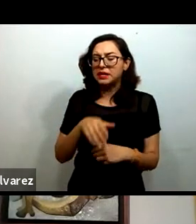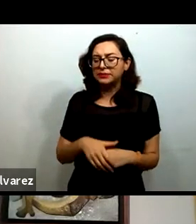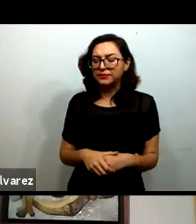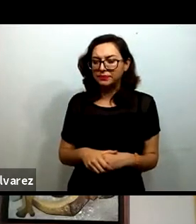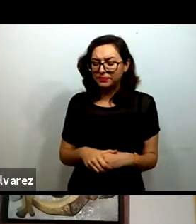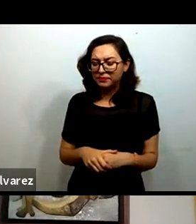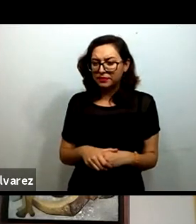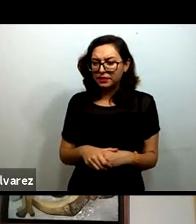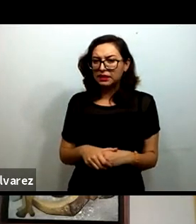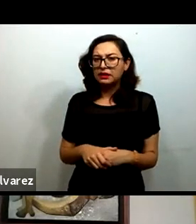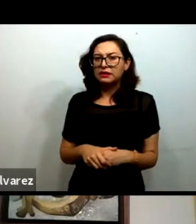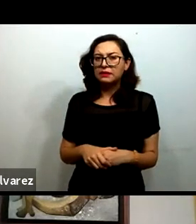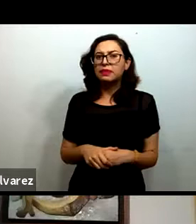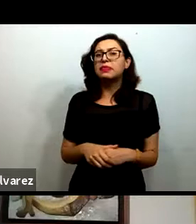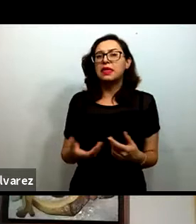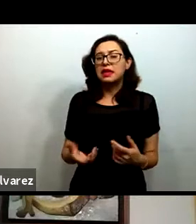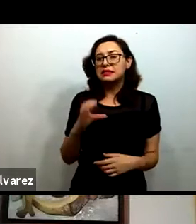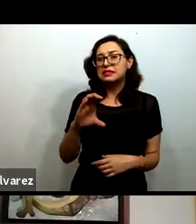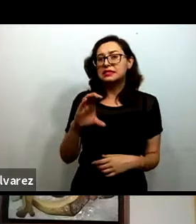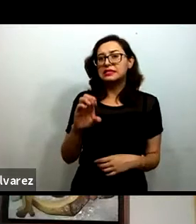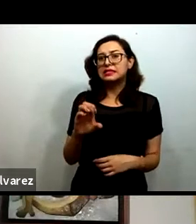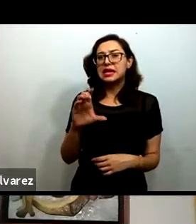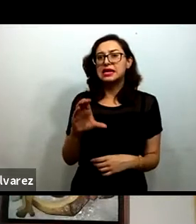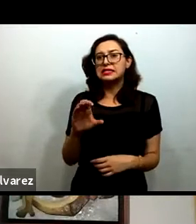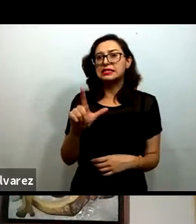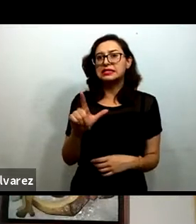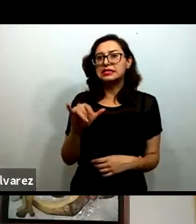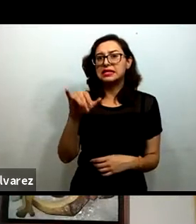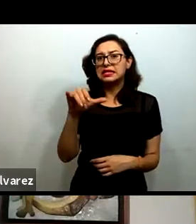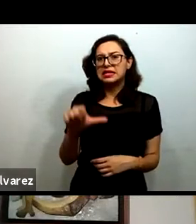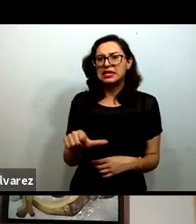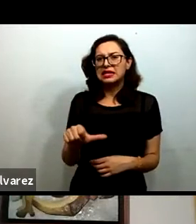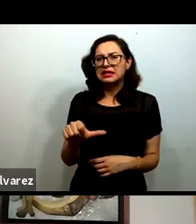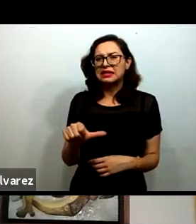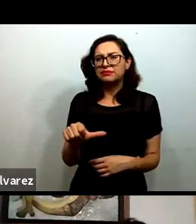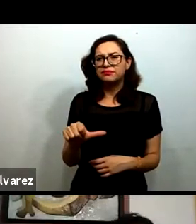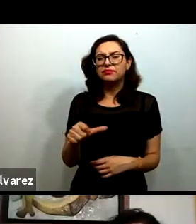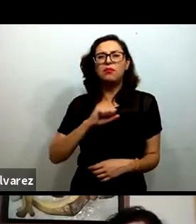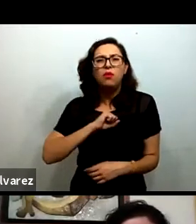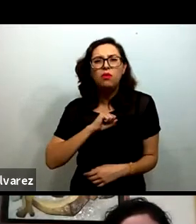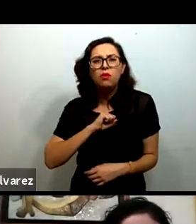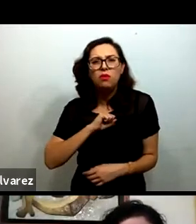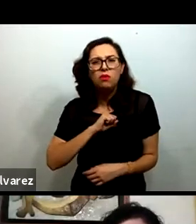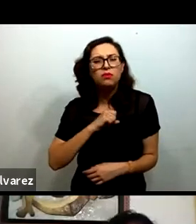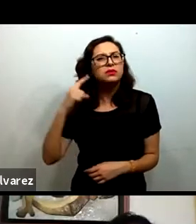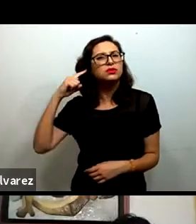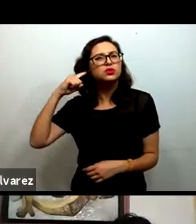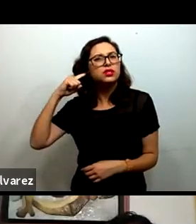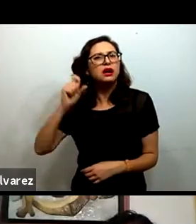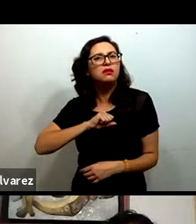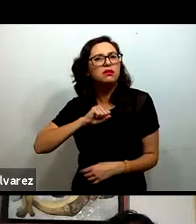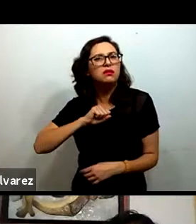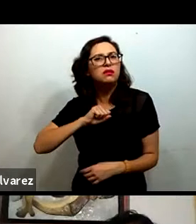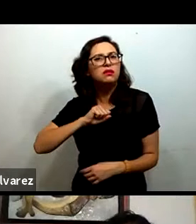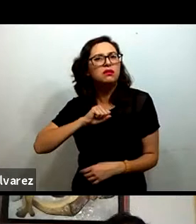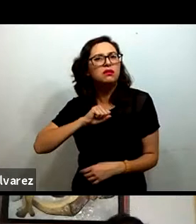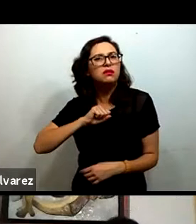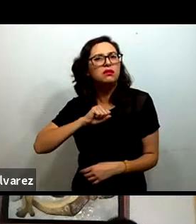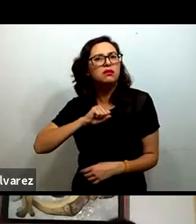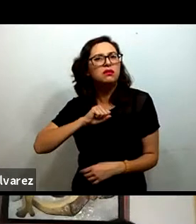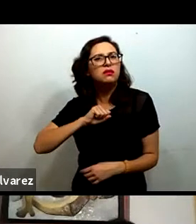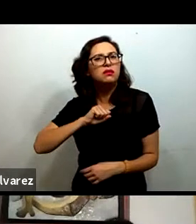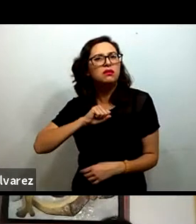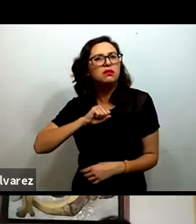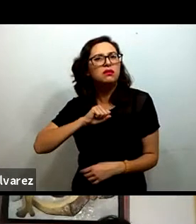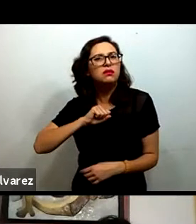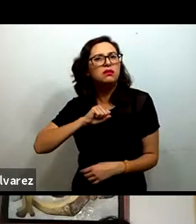es Cecilia Espinosa Bonilla. Cecilia es licenciada en Estudios Latinoamericanos de la UNAM, con especialidad en Planificación